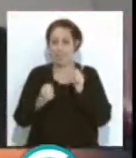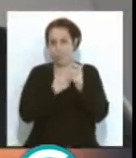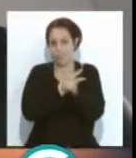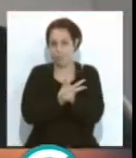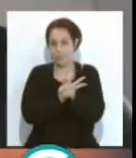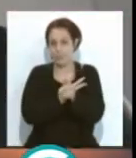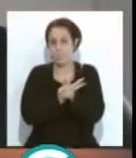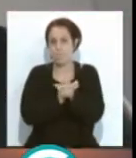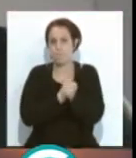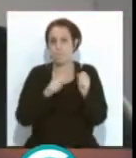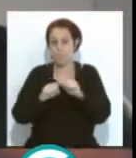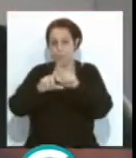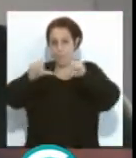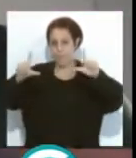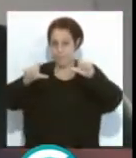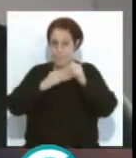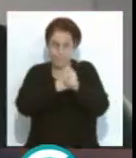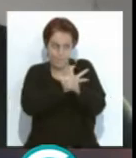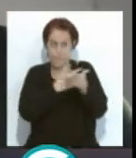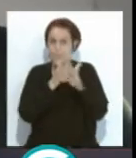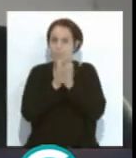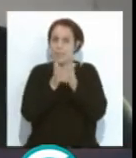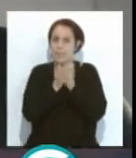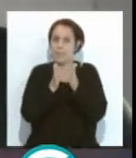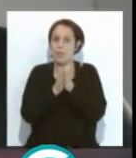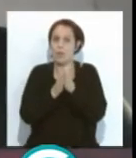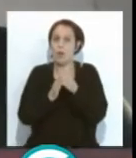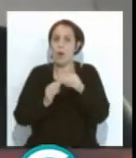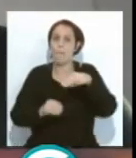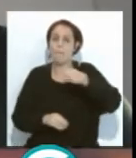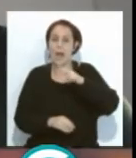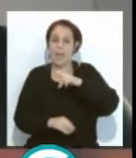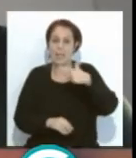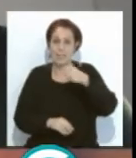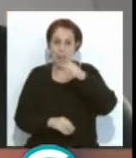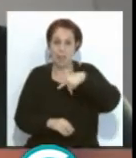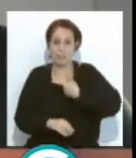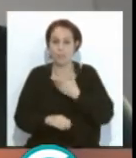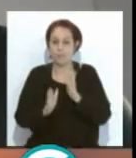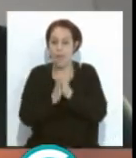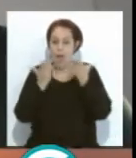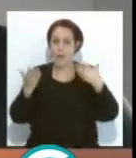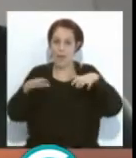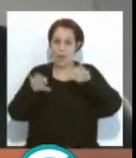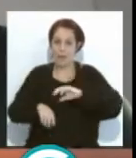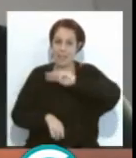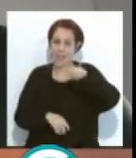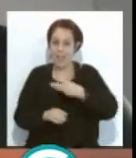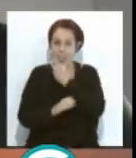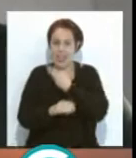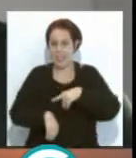Telemáticamente abrimos, bueno, pues esa videollamada con el compañero Diego Marchand, de Diario de Cádiz y del Tercer Tiempo, Diego.